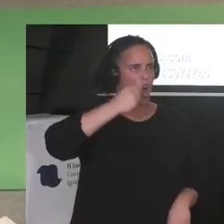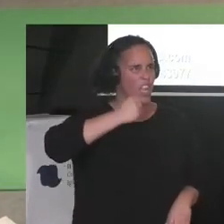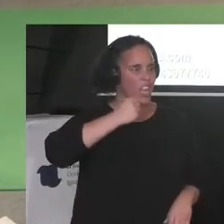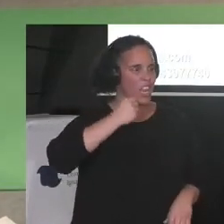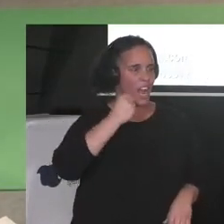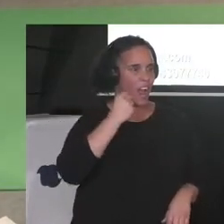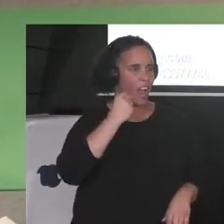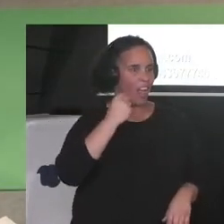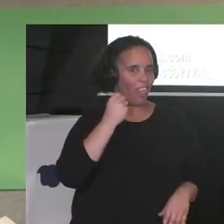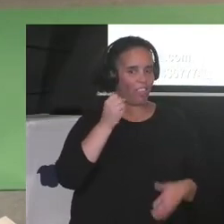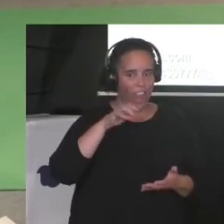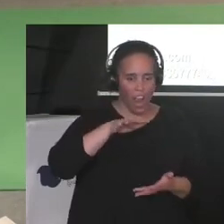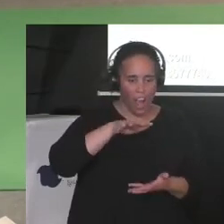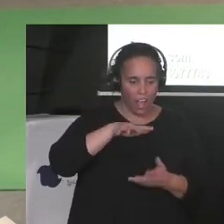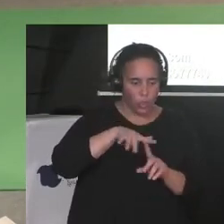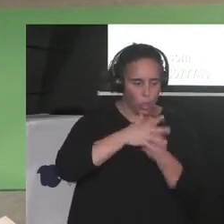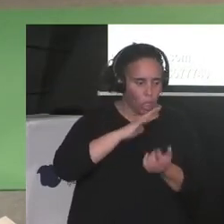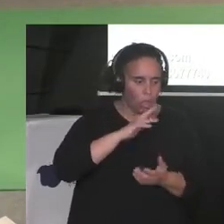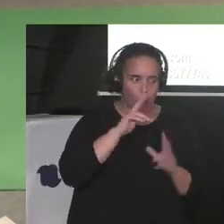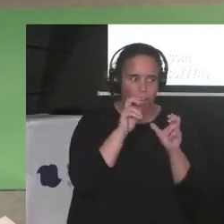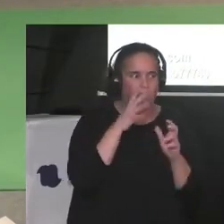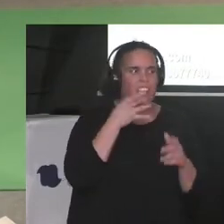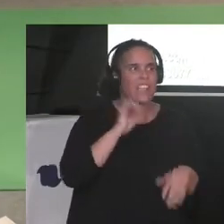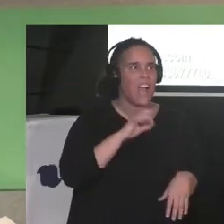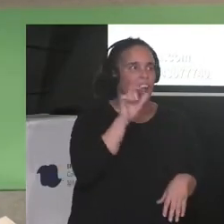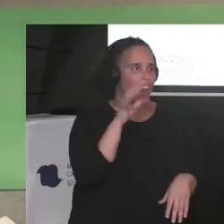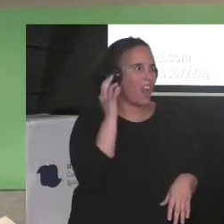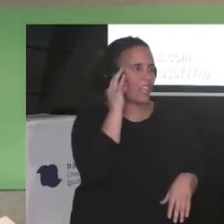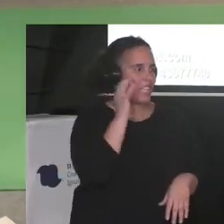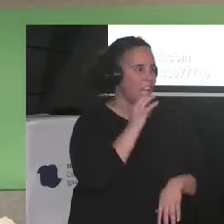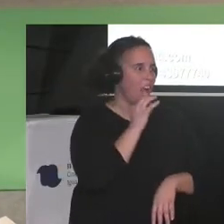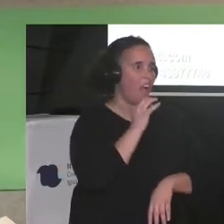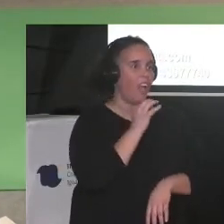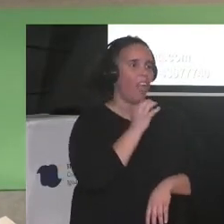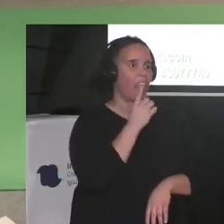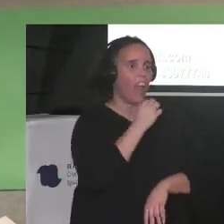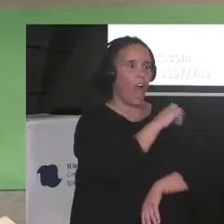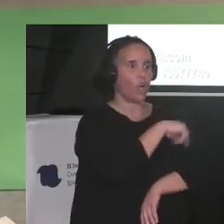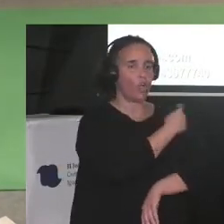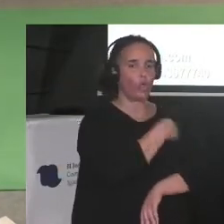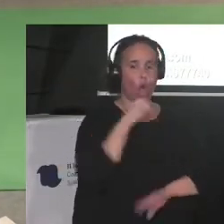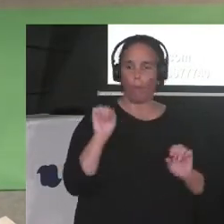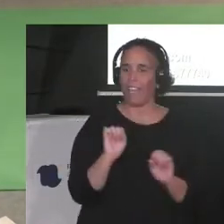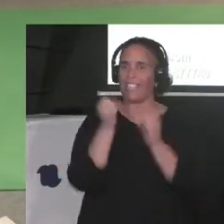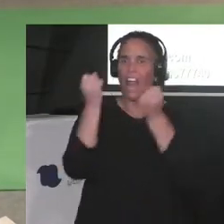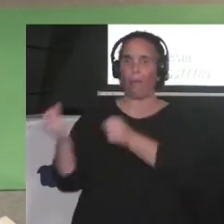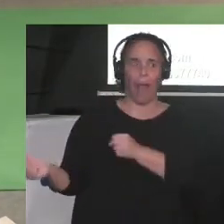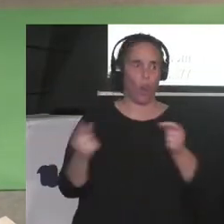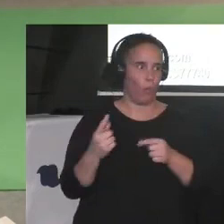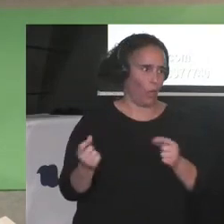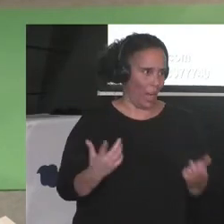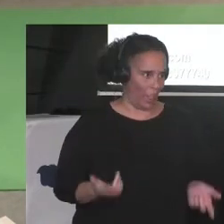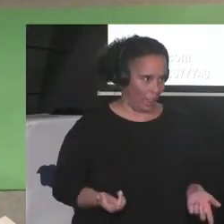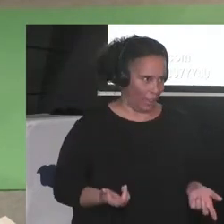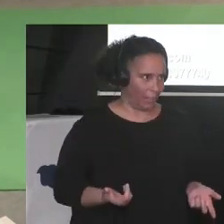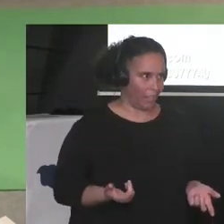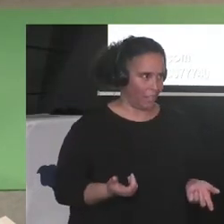En la calle la policía te hace un perfil racial, ¿no es cierto? En los medios te lo hacen los periodistas.